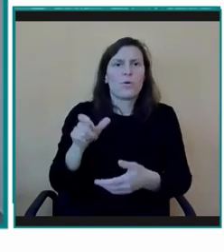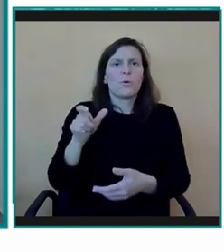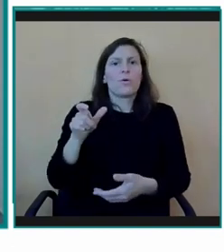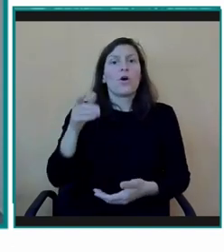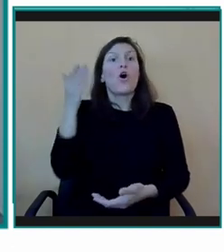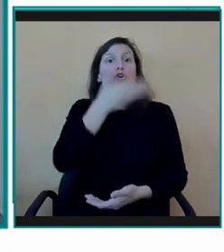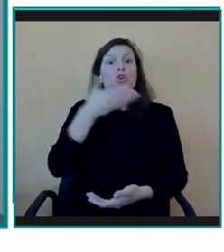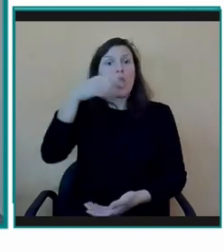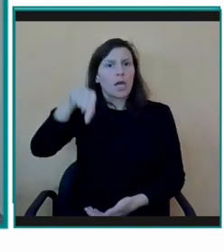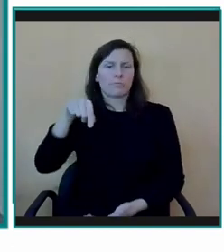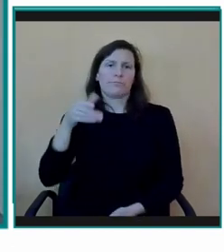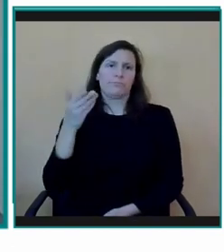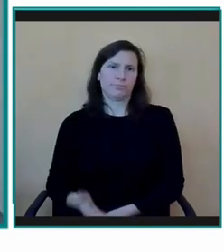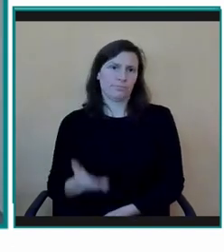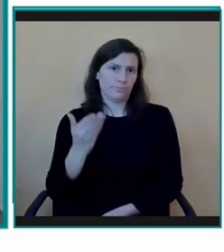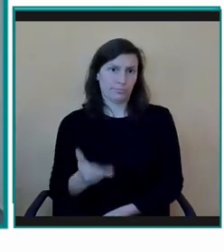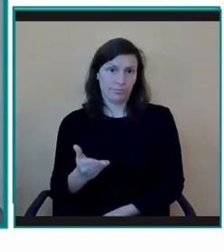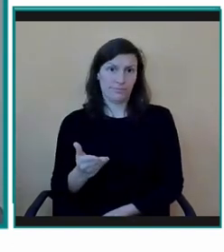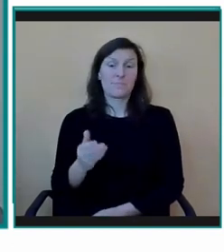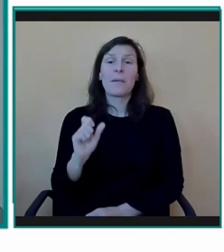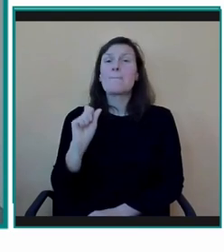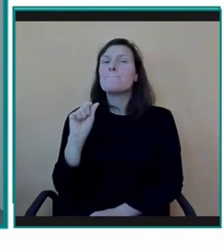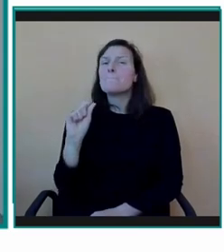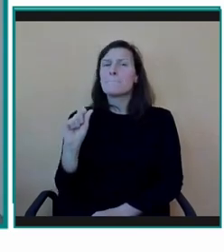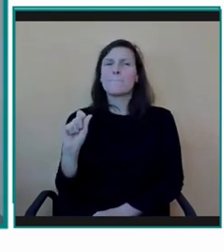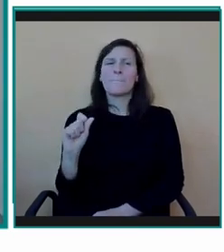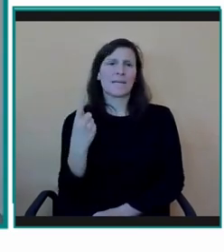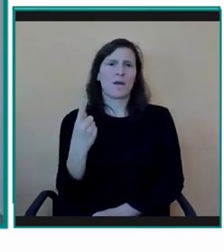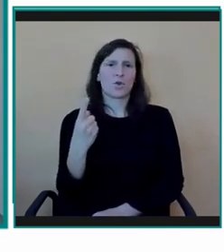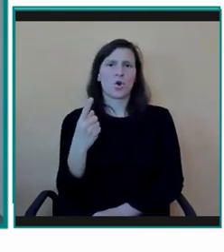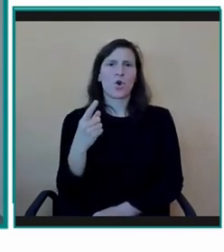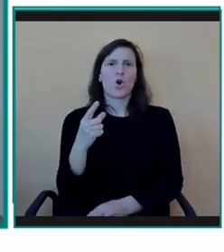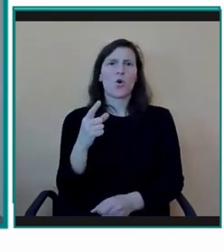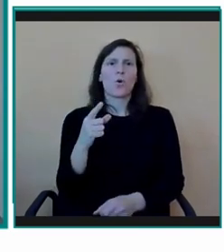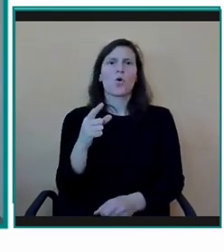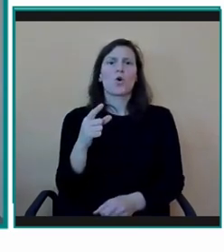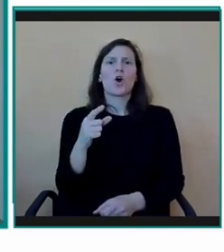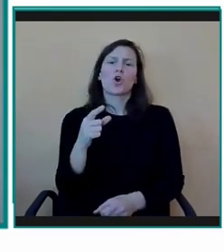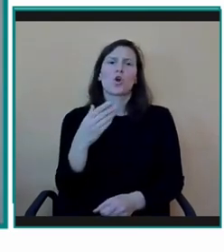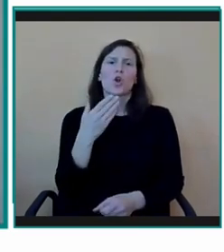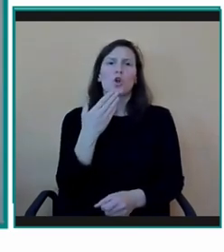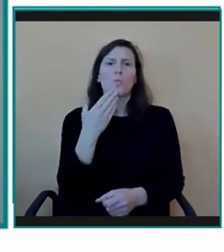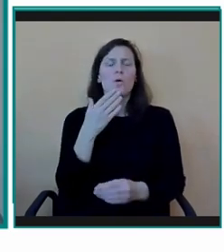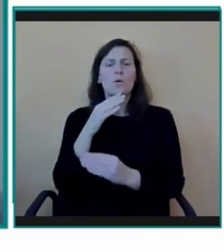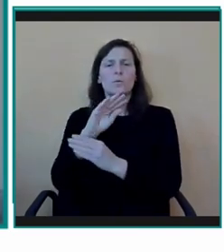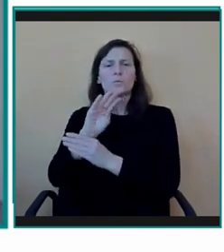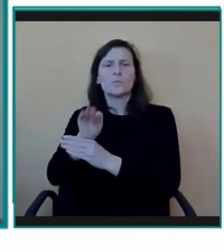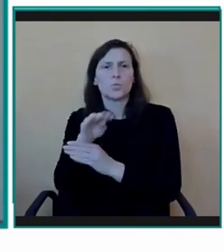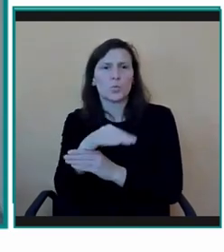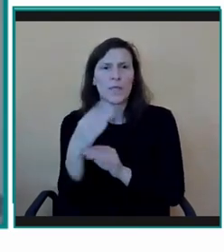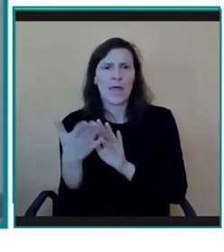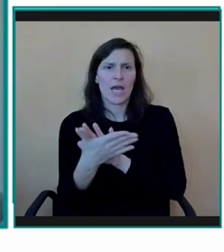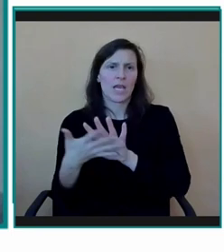Primero, por acoger y cuidar y preservar una lengua. Yo creo que los colegios de personas sordas,